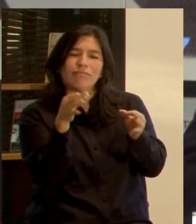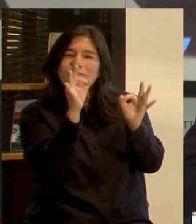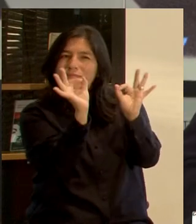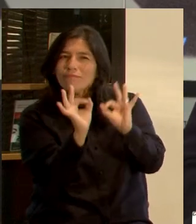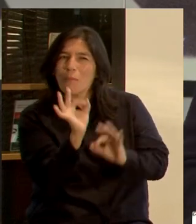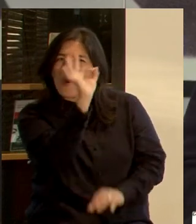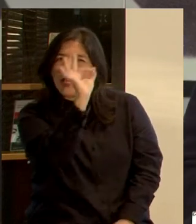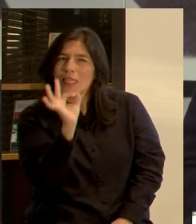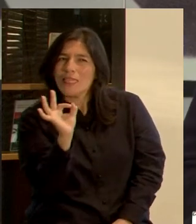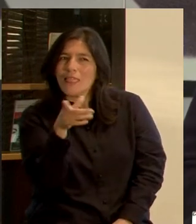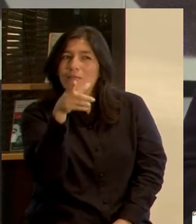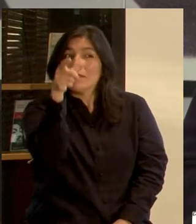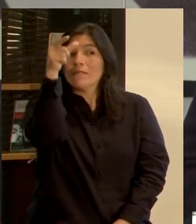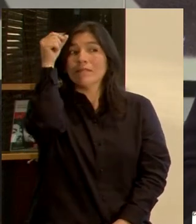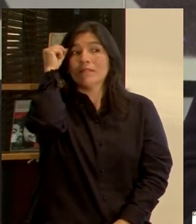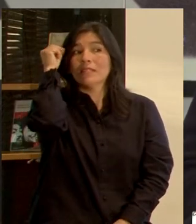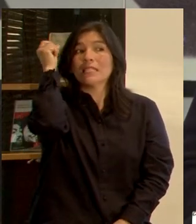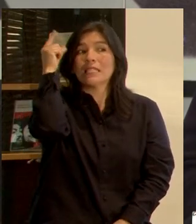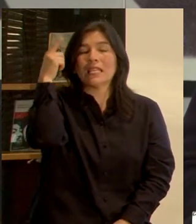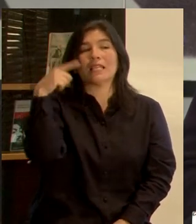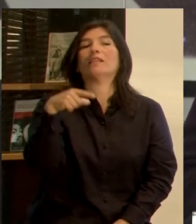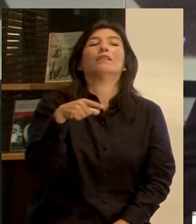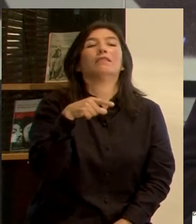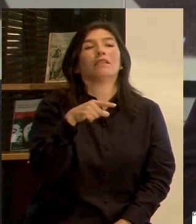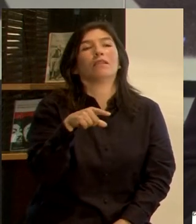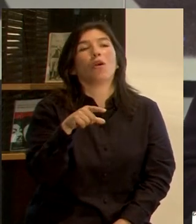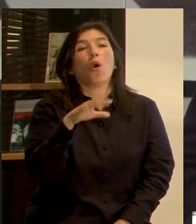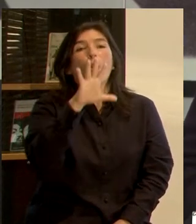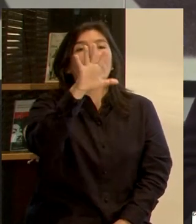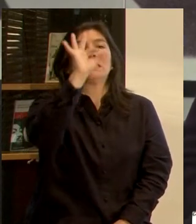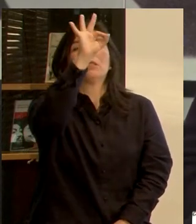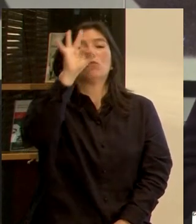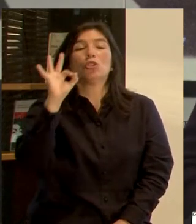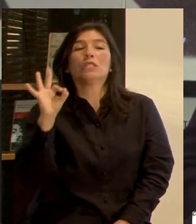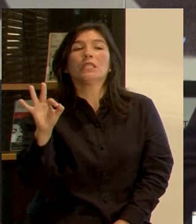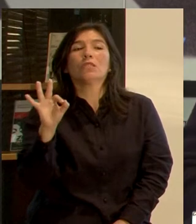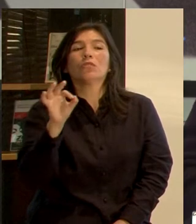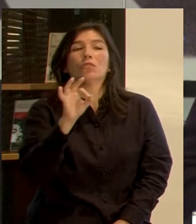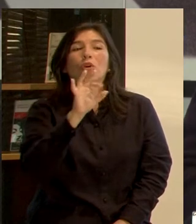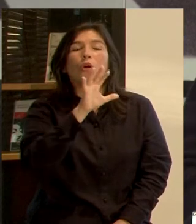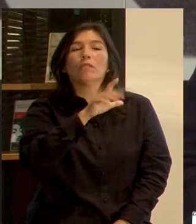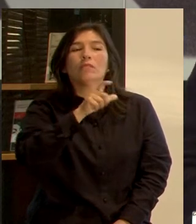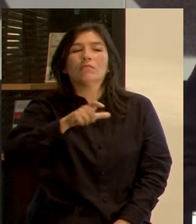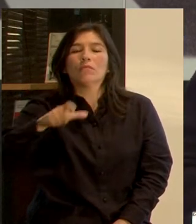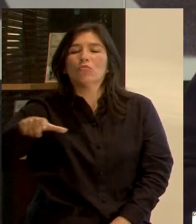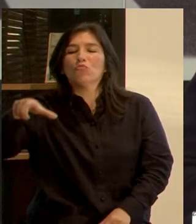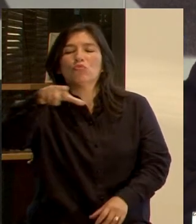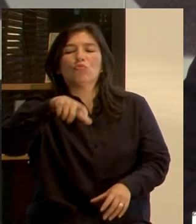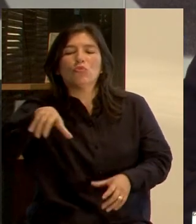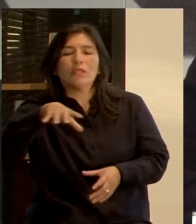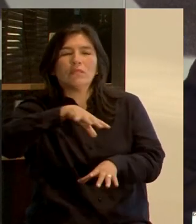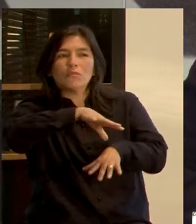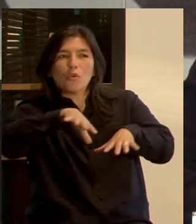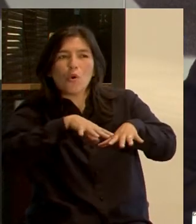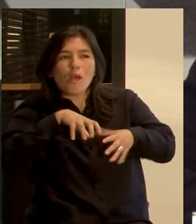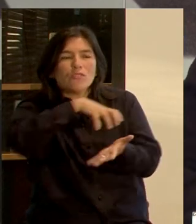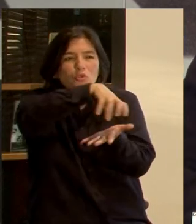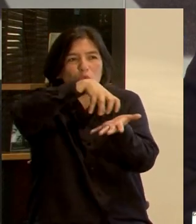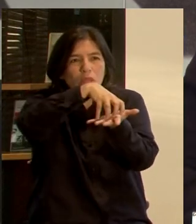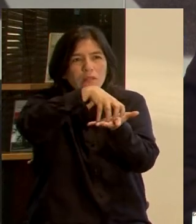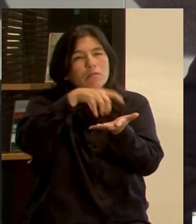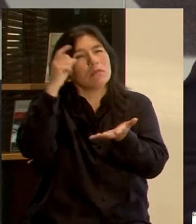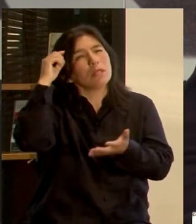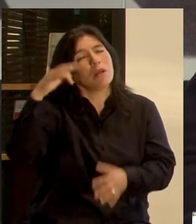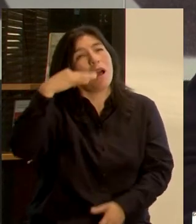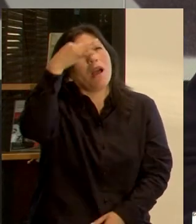entregar cierto contexto, en este minuto el 45% de la población vive en zonas urbanas, se espera que para el